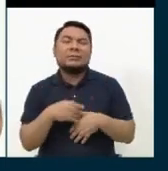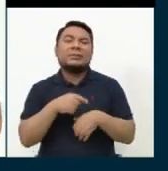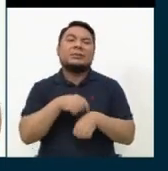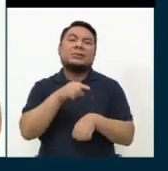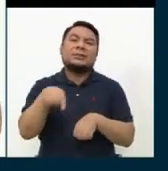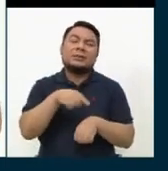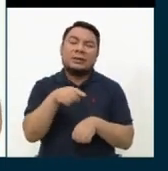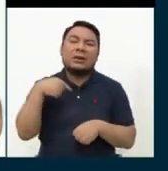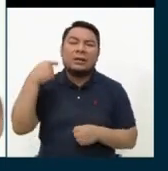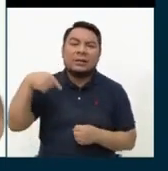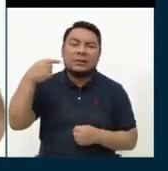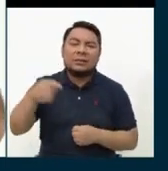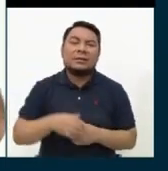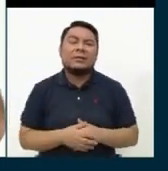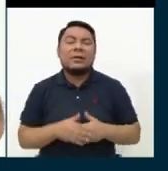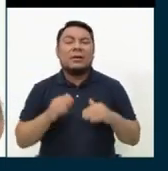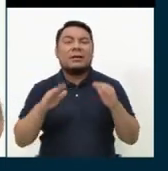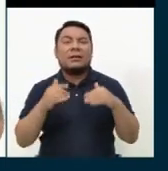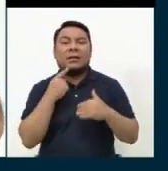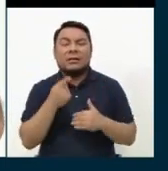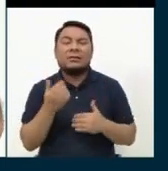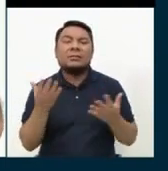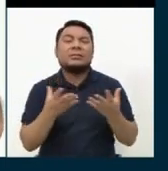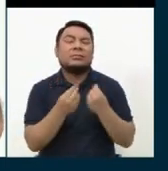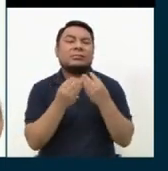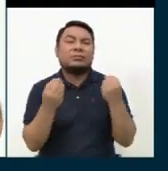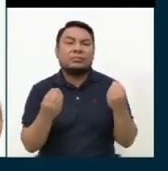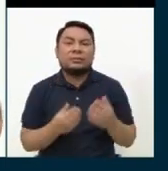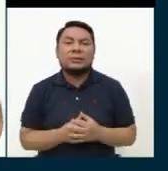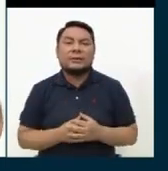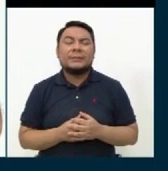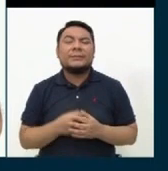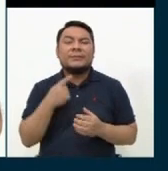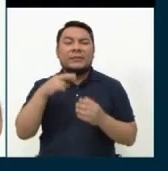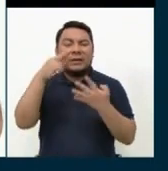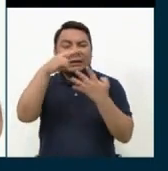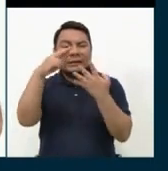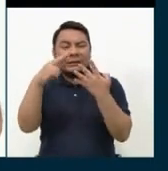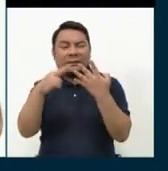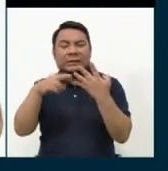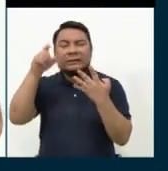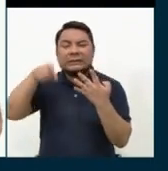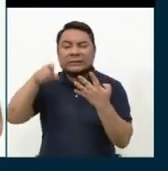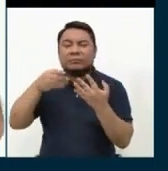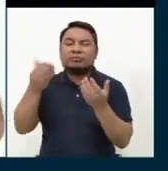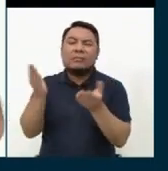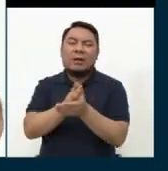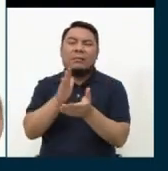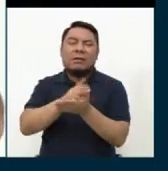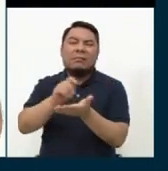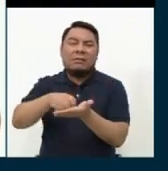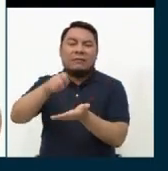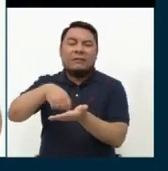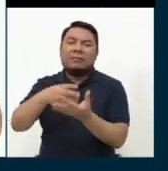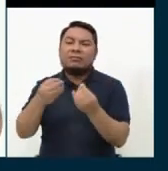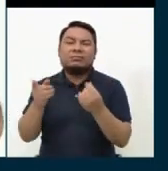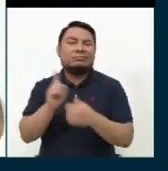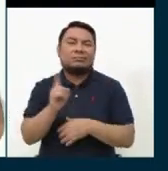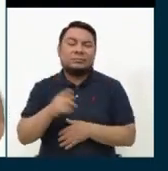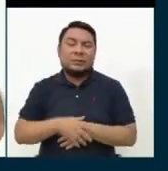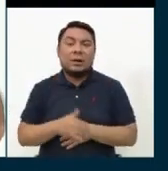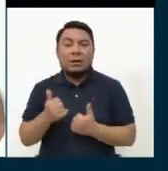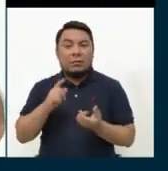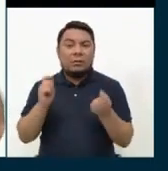estar día tras día, a veces les ponen un montón de requisitos para poder formalizarse. Eso hay que hacerlo digitalmente.